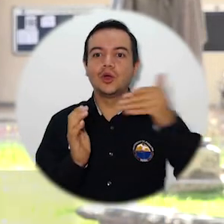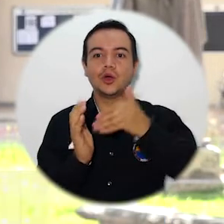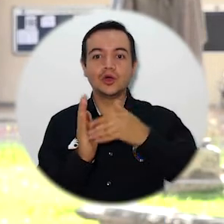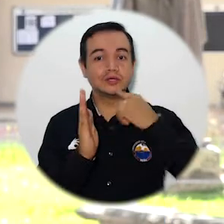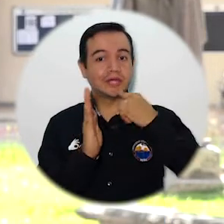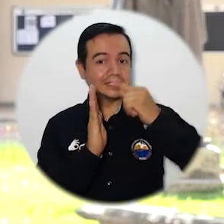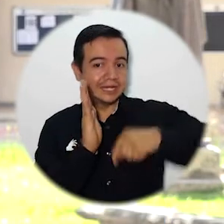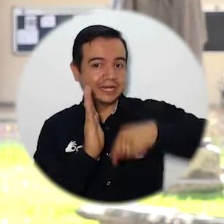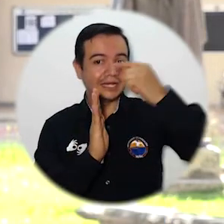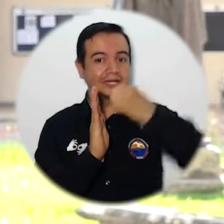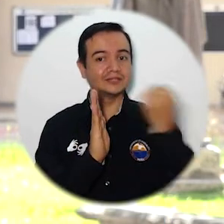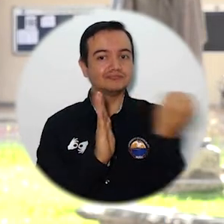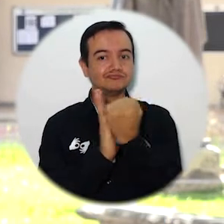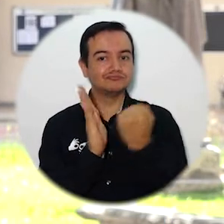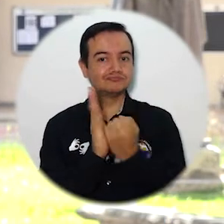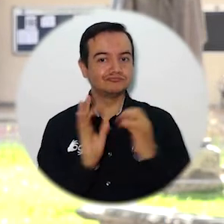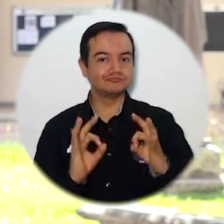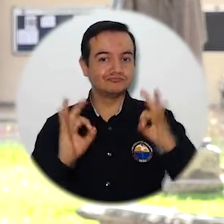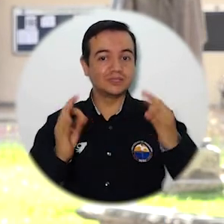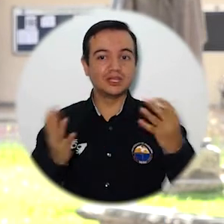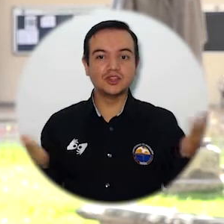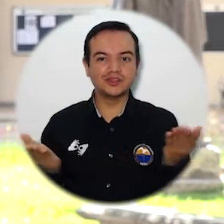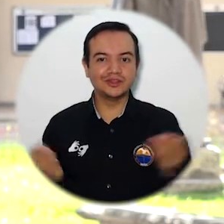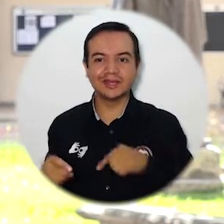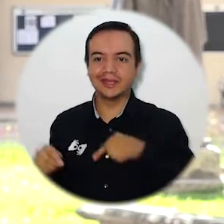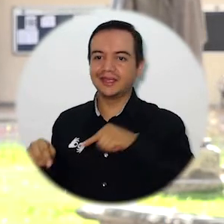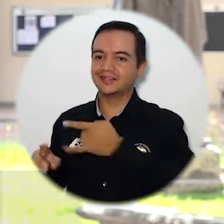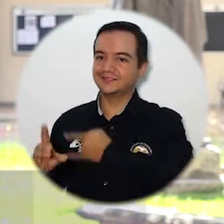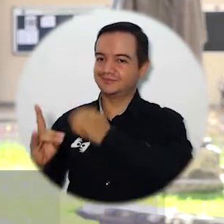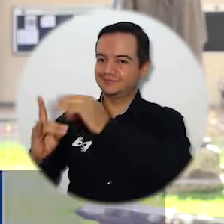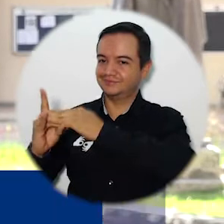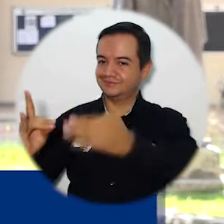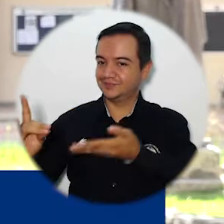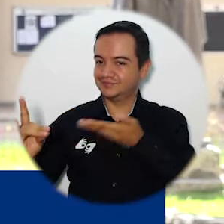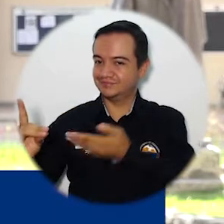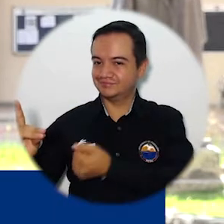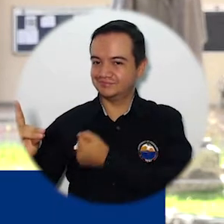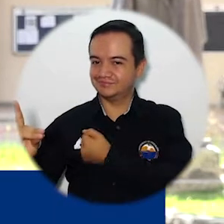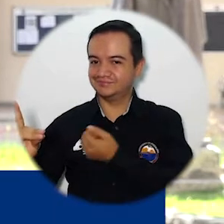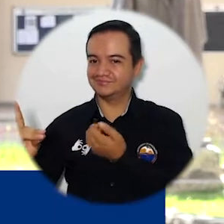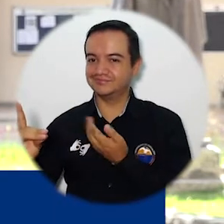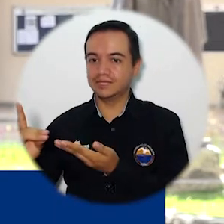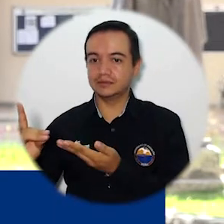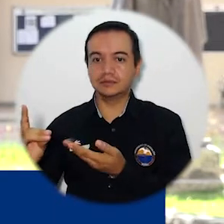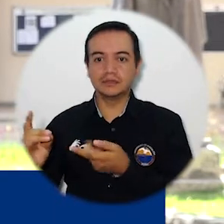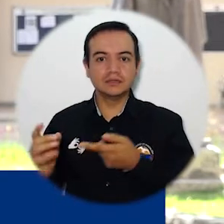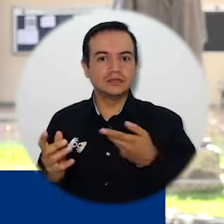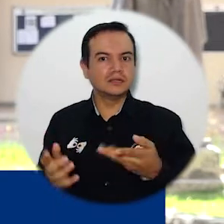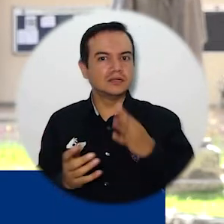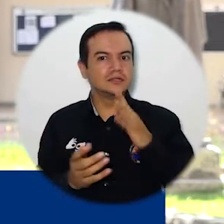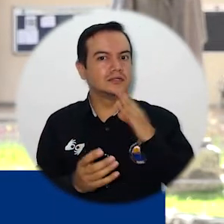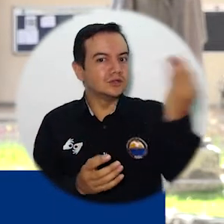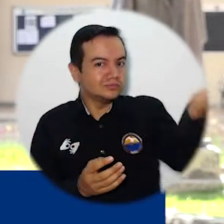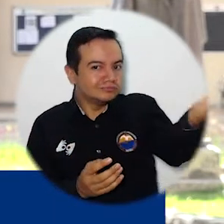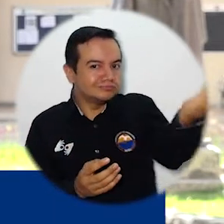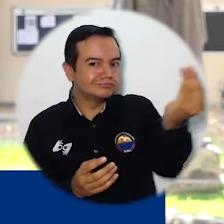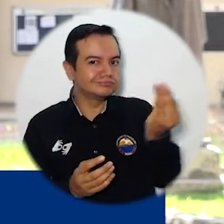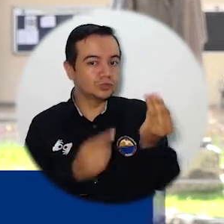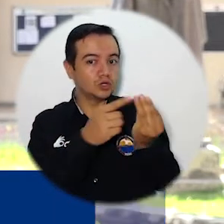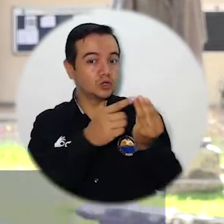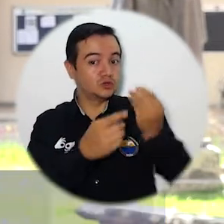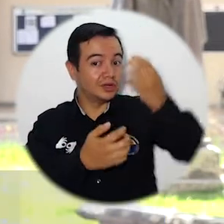acreditación institucional en nuestra querida Universidad del Magdalena, el cual contará con la visita de los pares